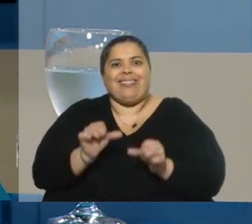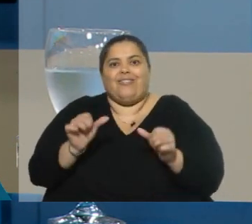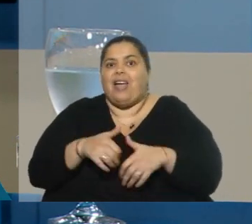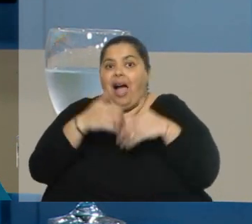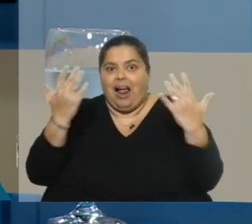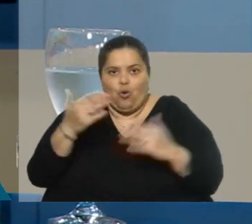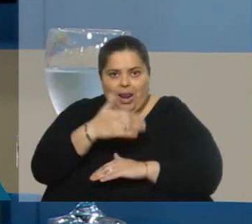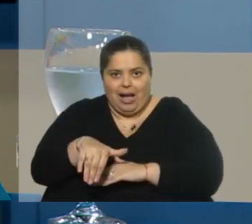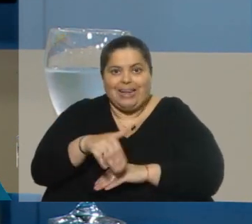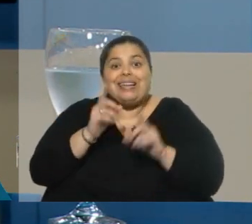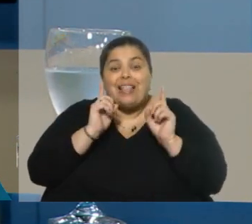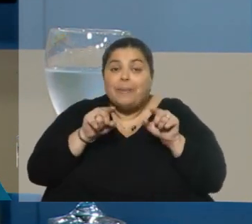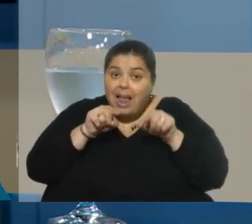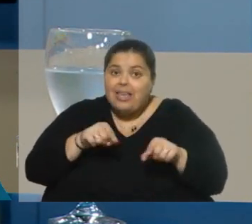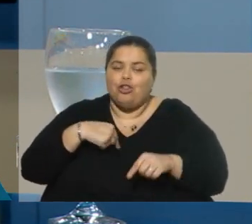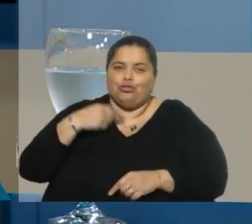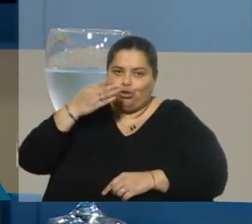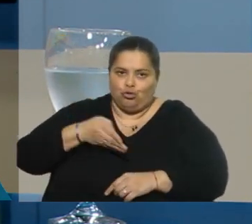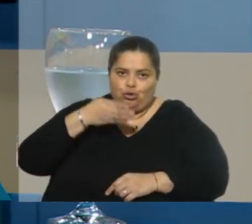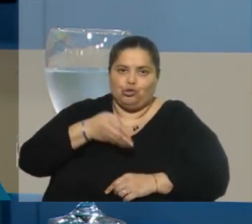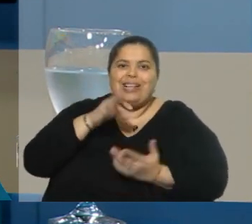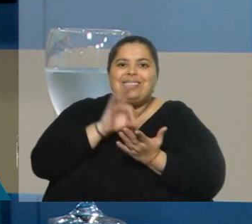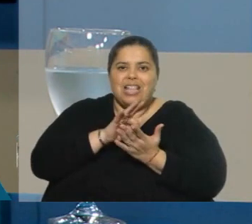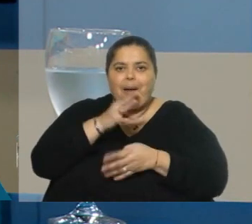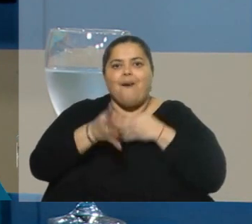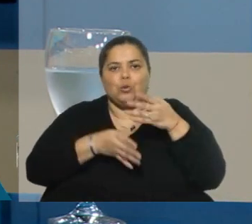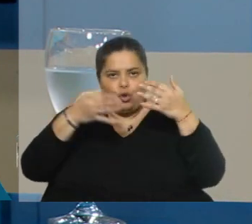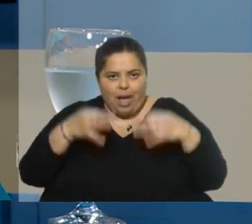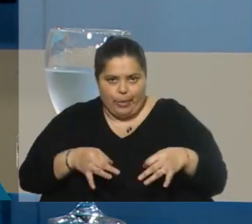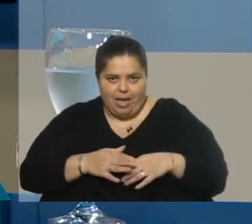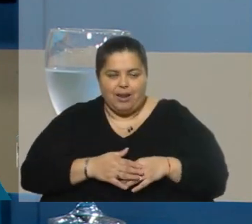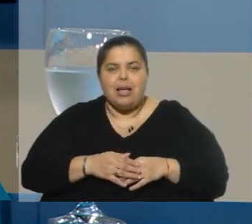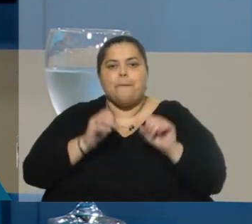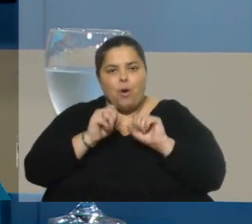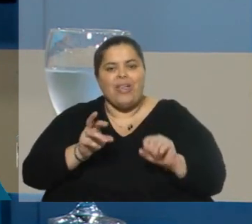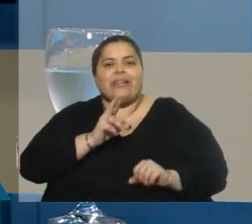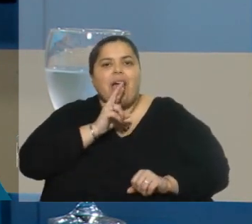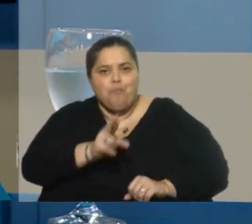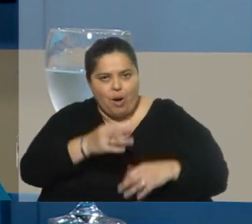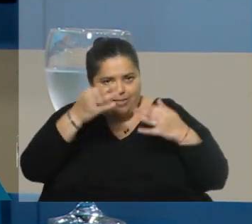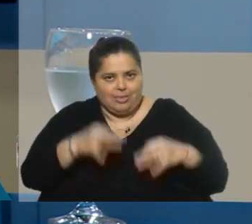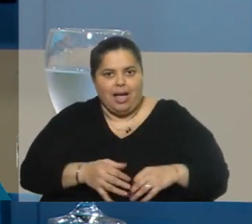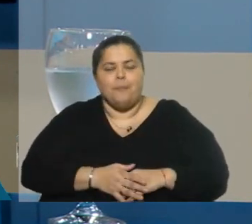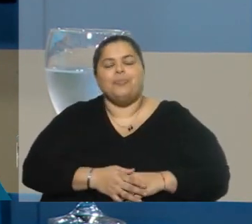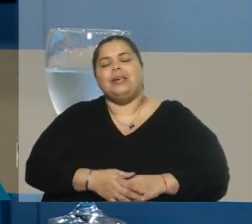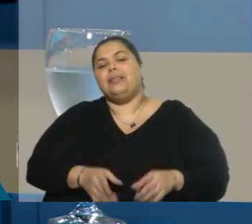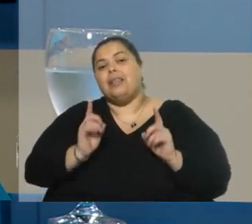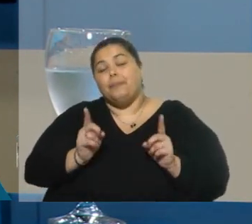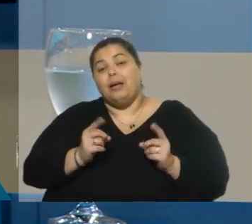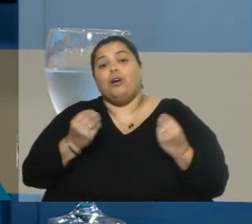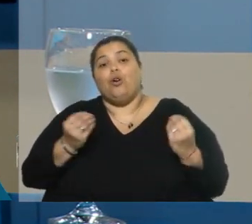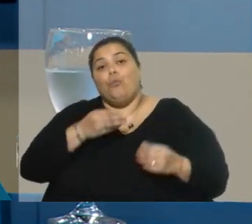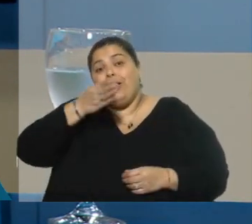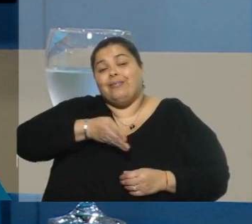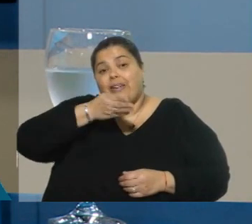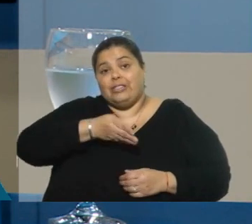ahí intervenimos. El sistema funciona, funciona bien, la capacidad de respuesta es óptima y los niveles de intervenciones